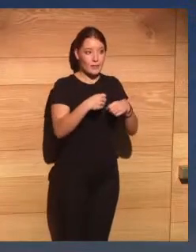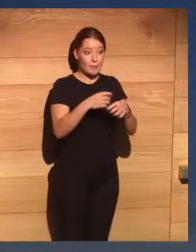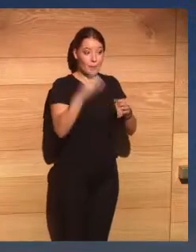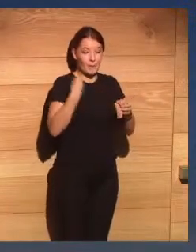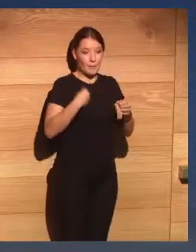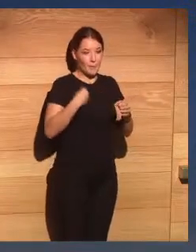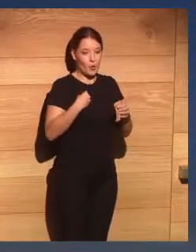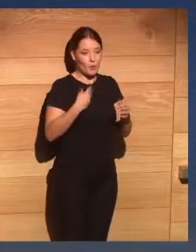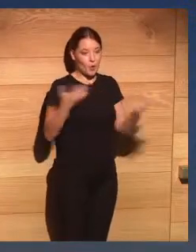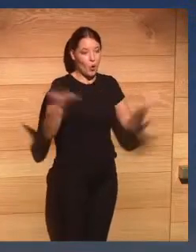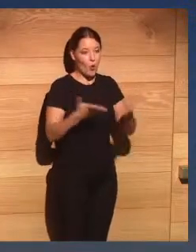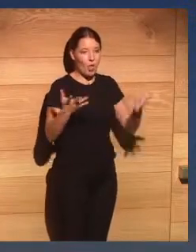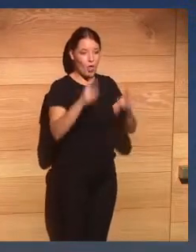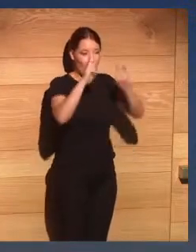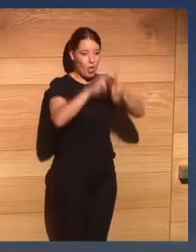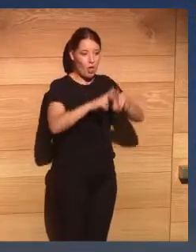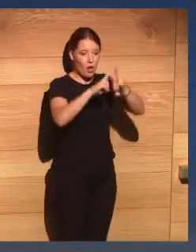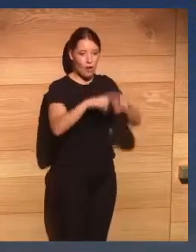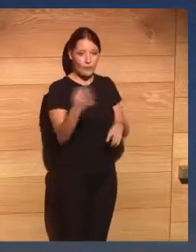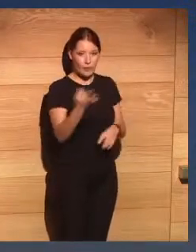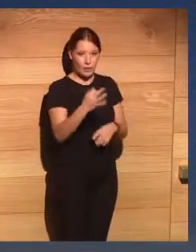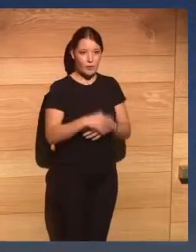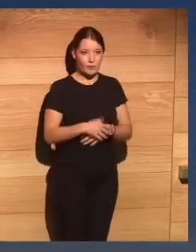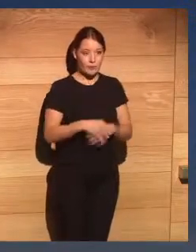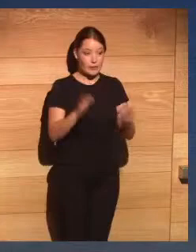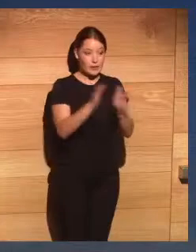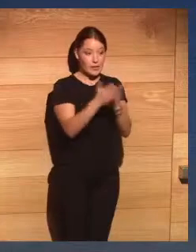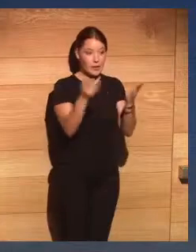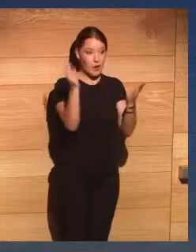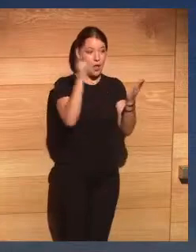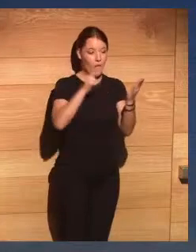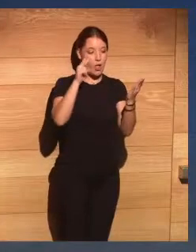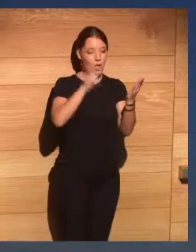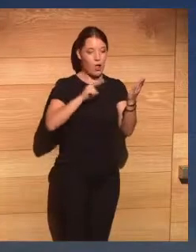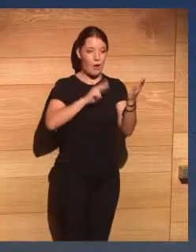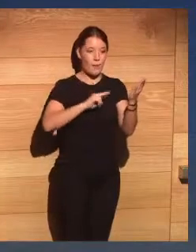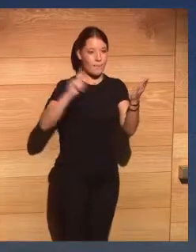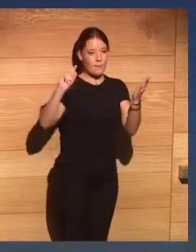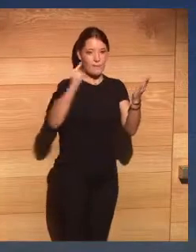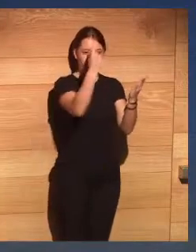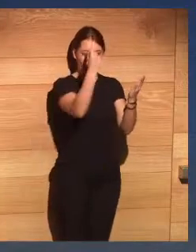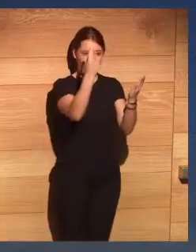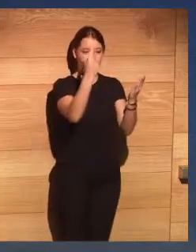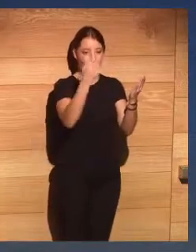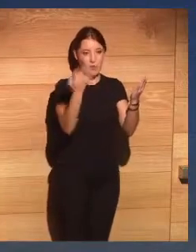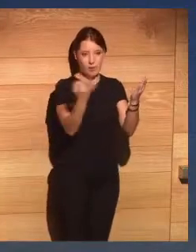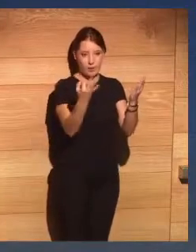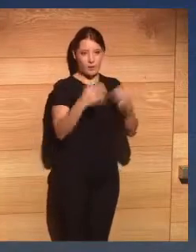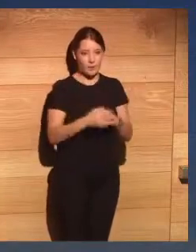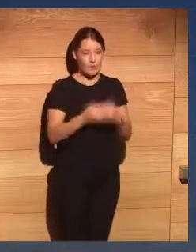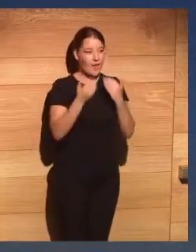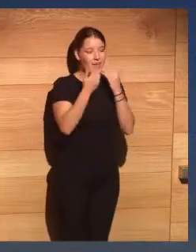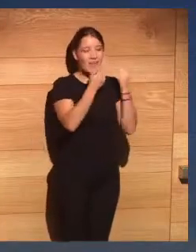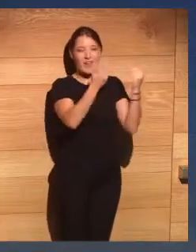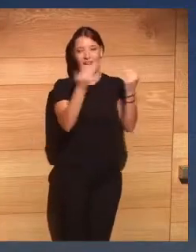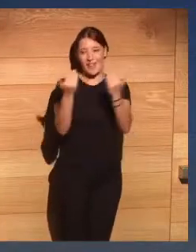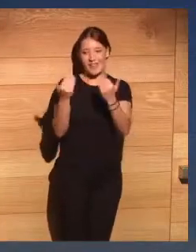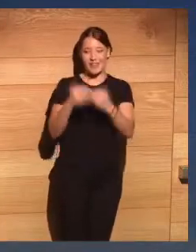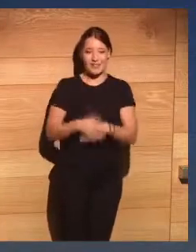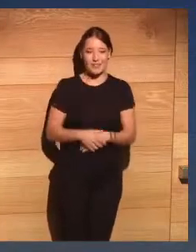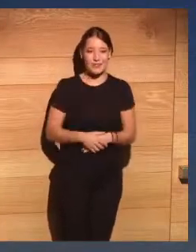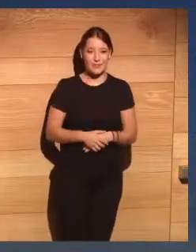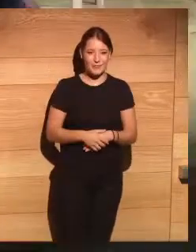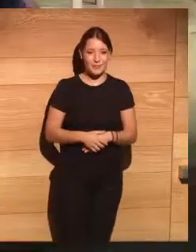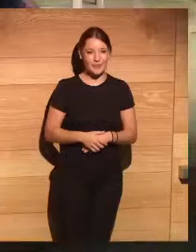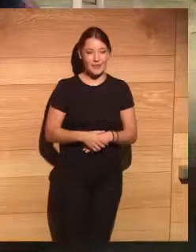y leerlo podrá ser el primer paso en el proceso de reconstrucción de las respuestas muy agradecida muchas